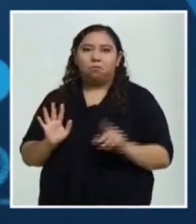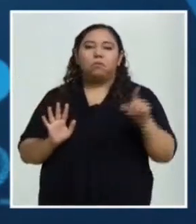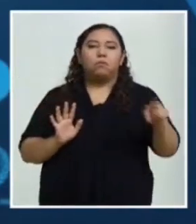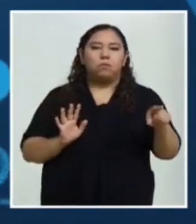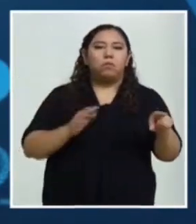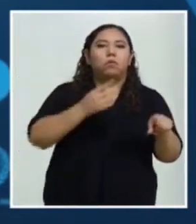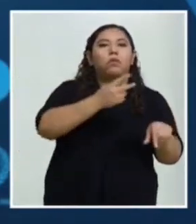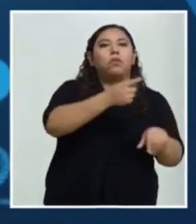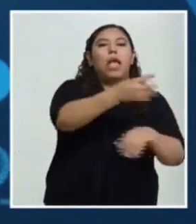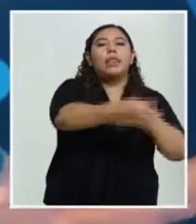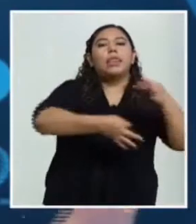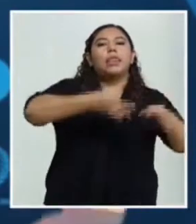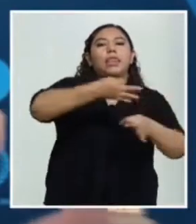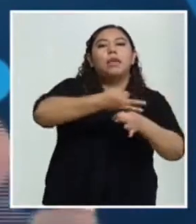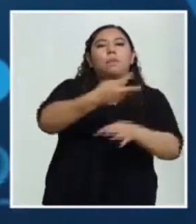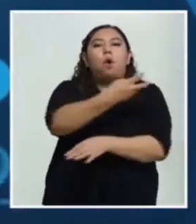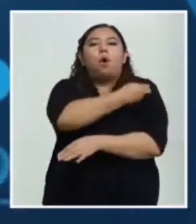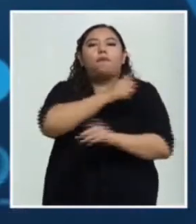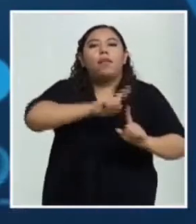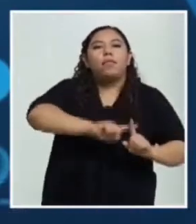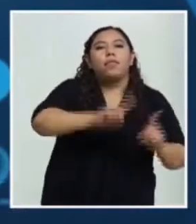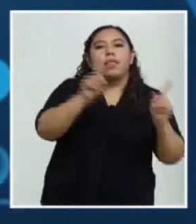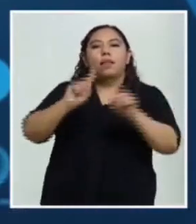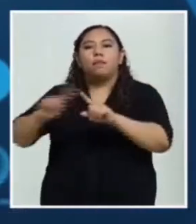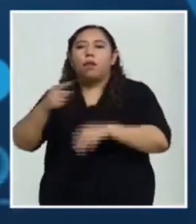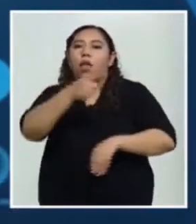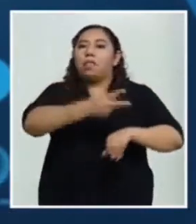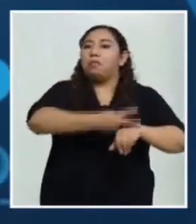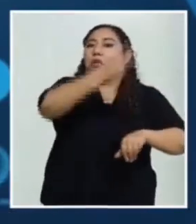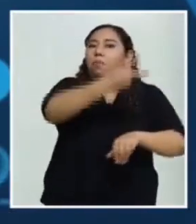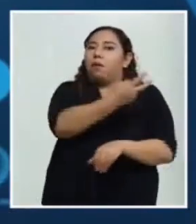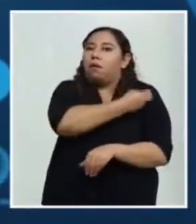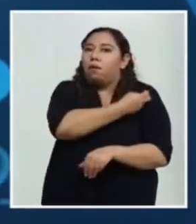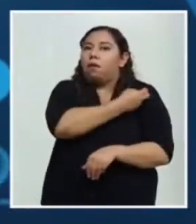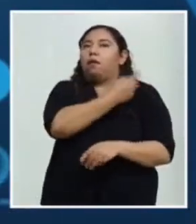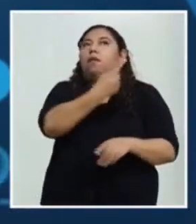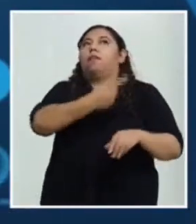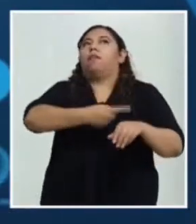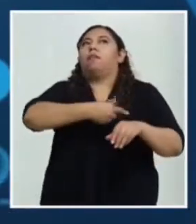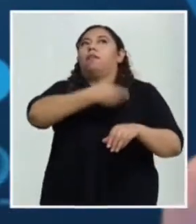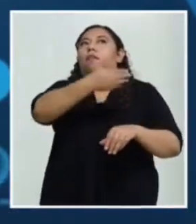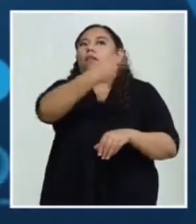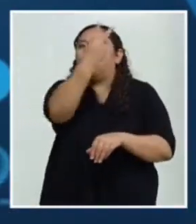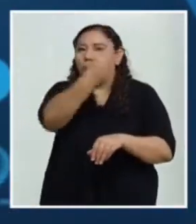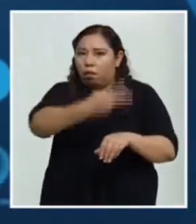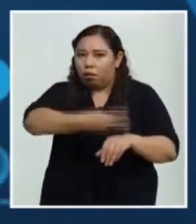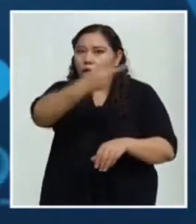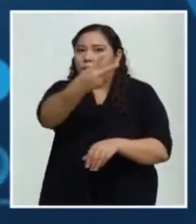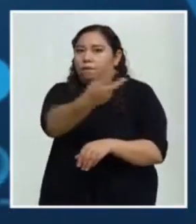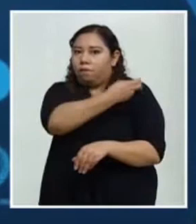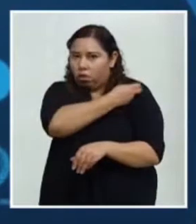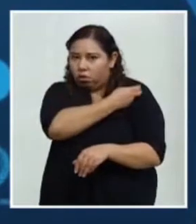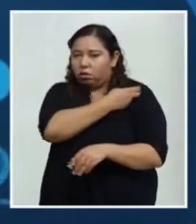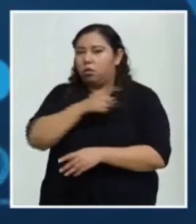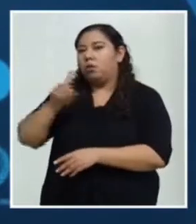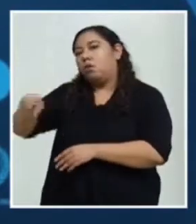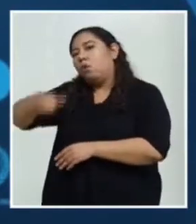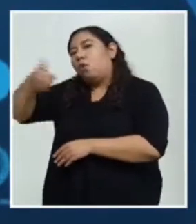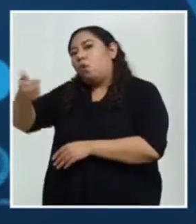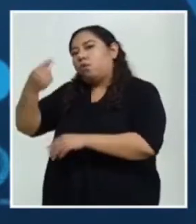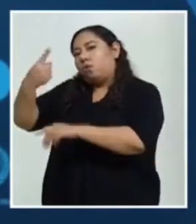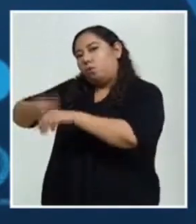millones de personas en la fase inicial, como hablé en Honduras. Y después vamos a buscar alcanzar hasta